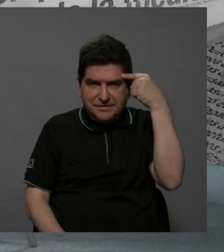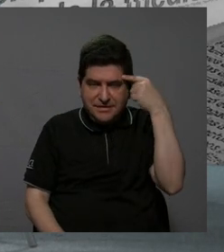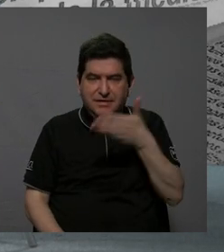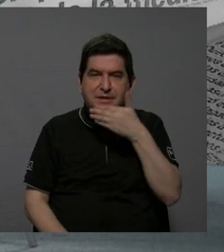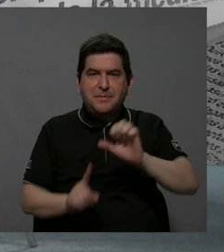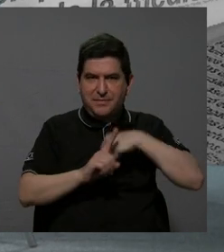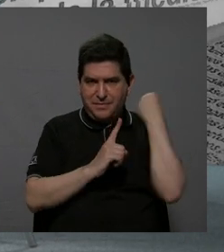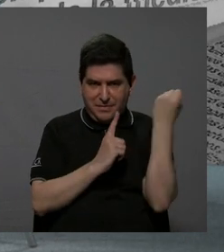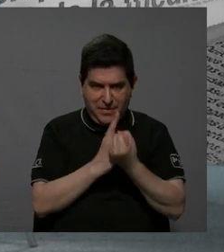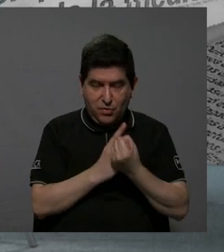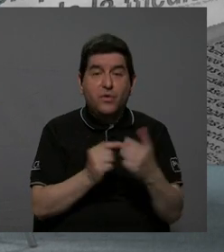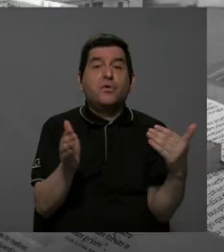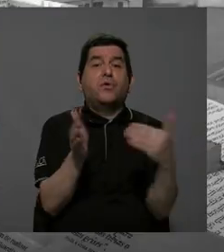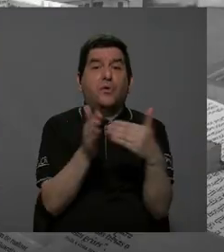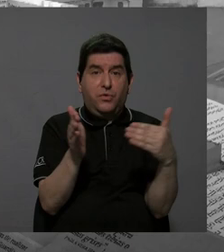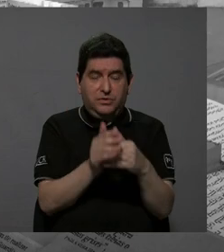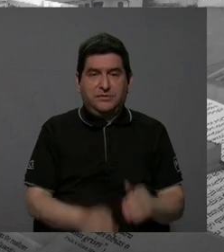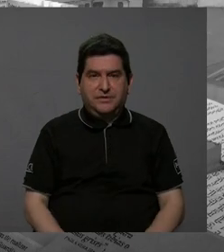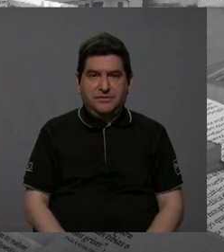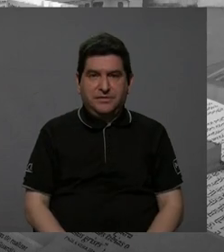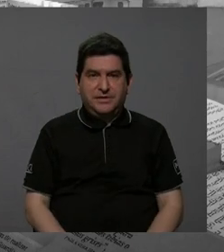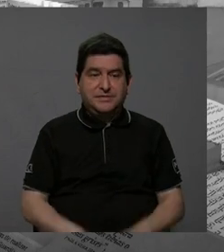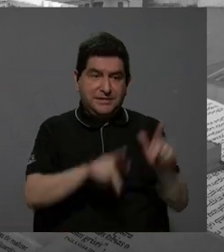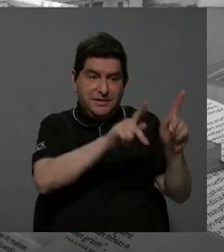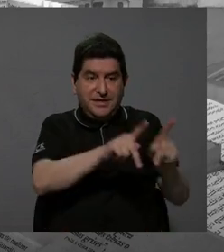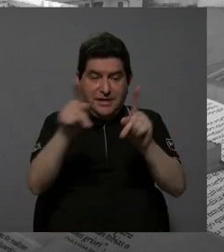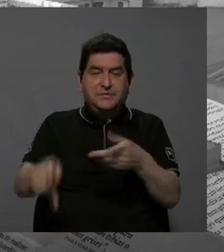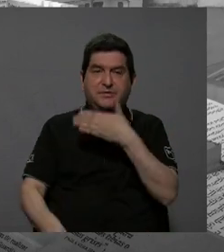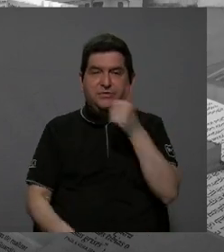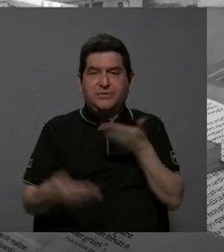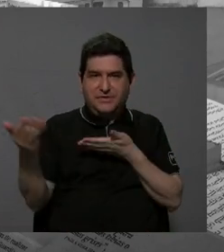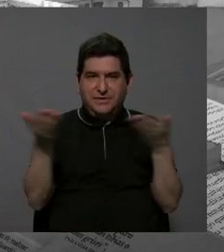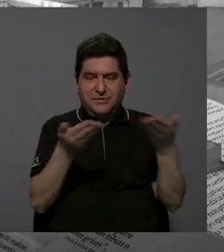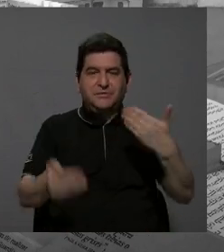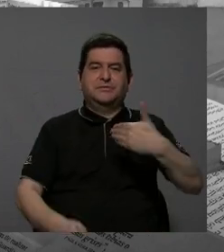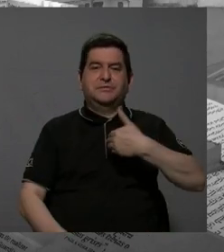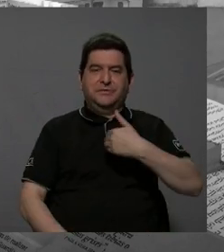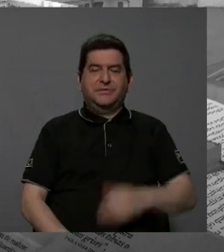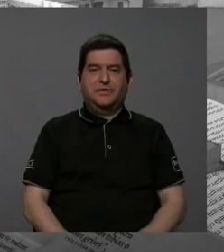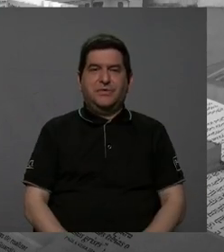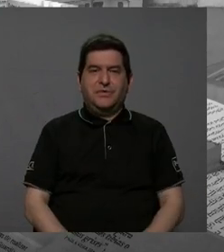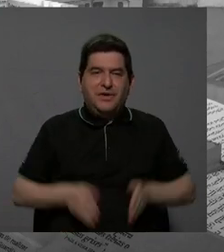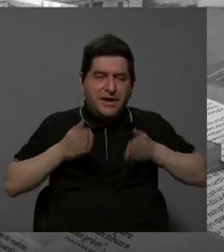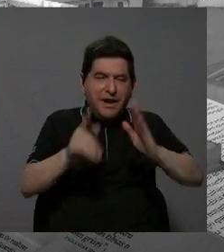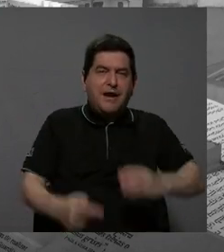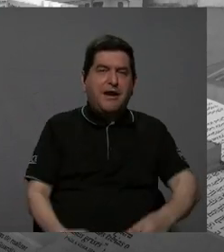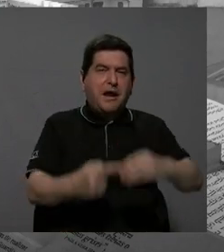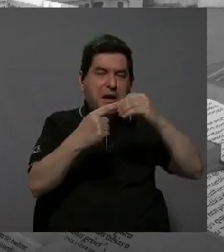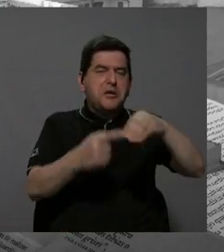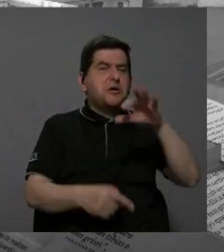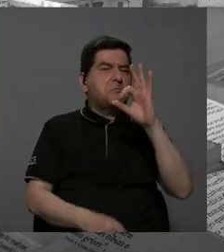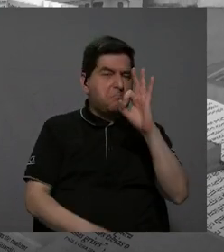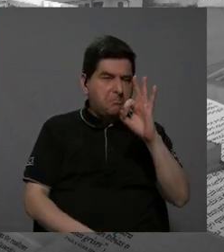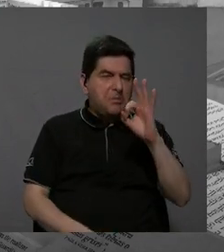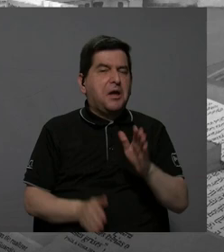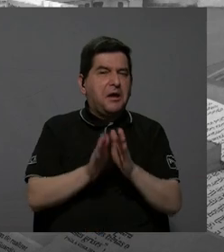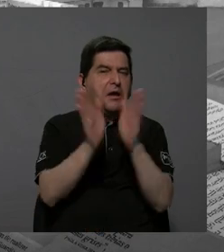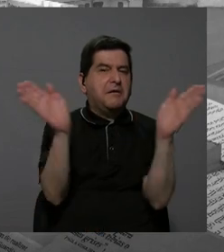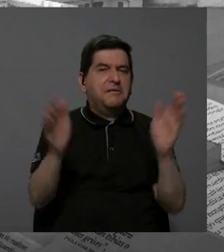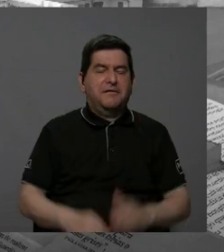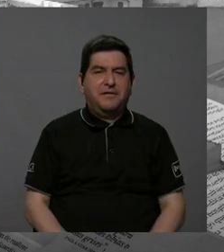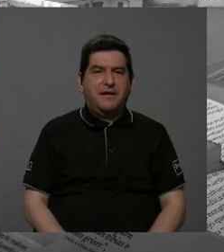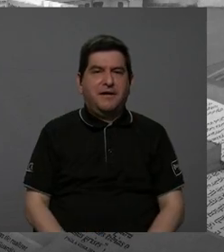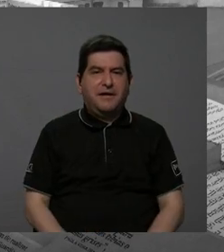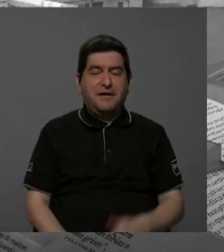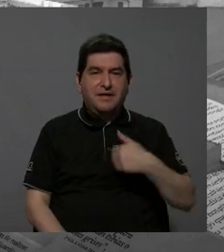condiciones, y de nuevo, para que le brinde a los usuarios el mejor servicio. La troncal principal se mantiene bastante bien. Ya tenemos